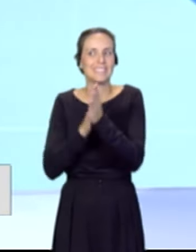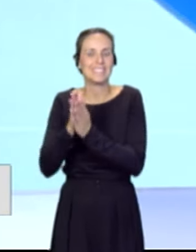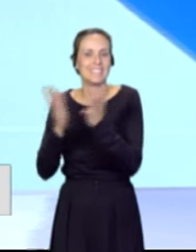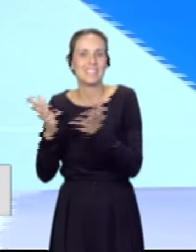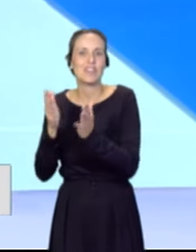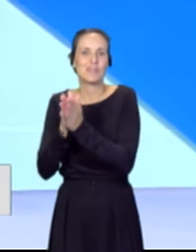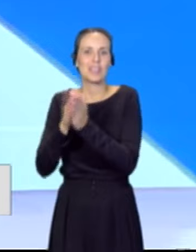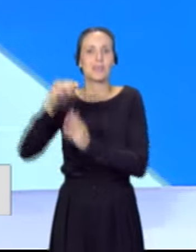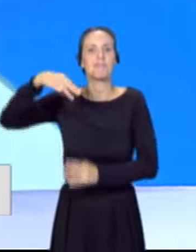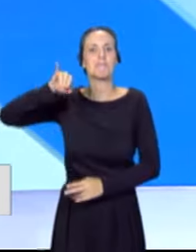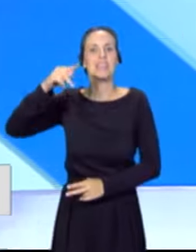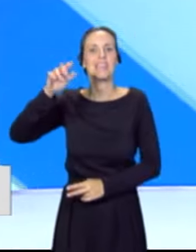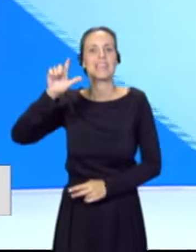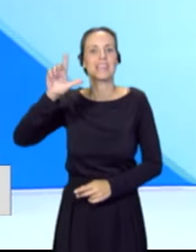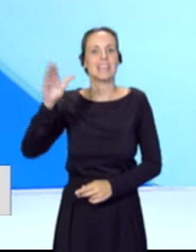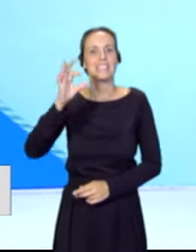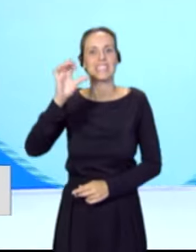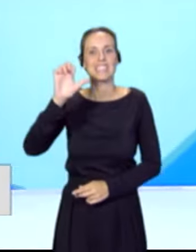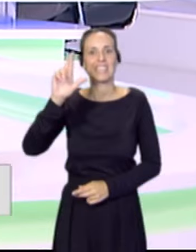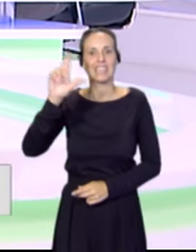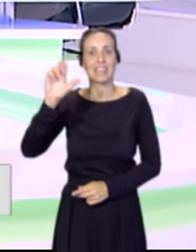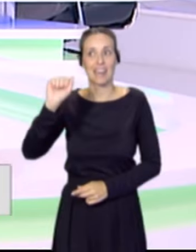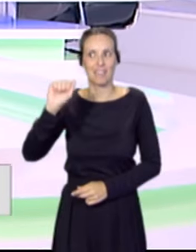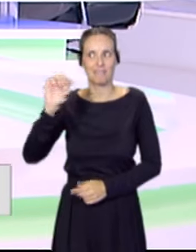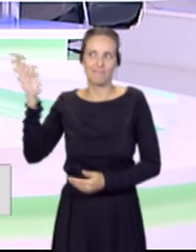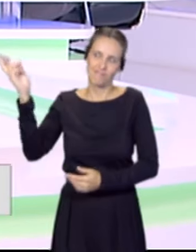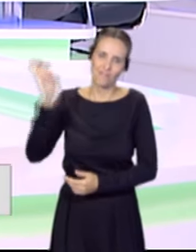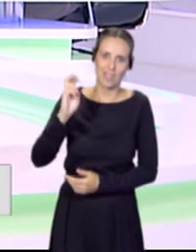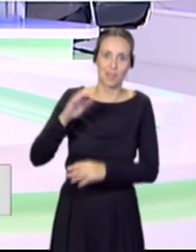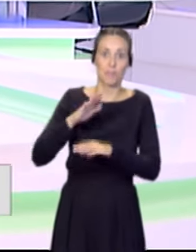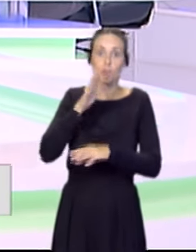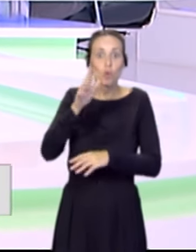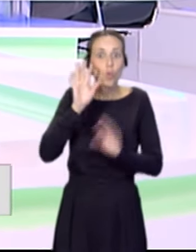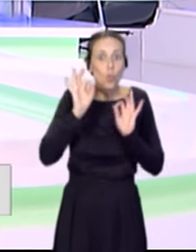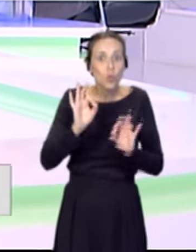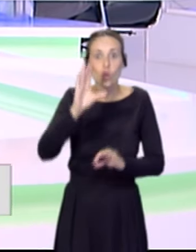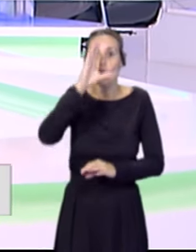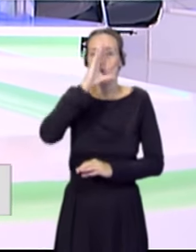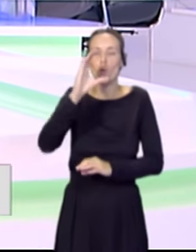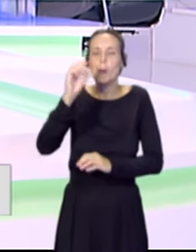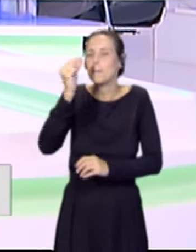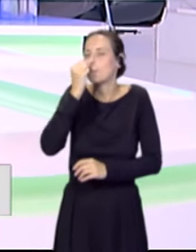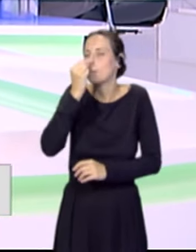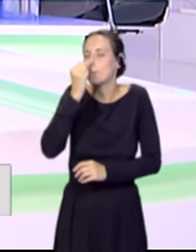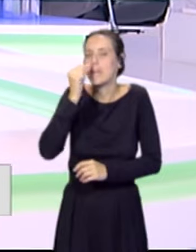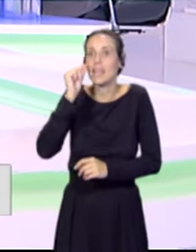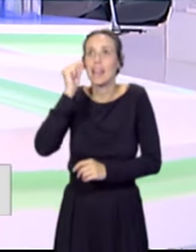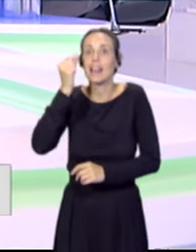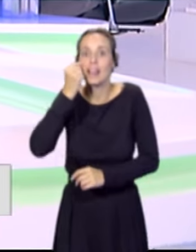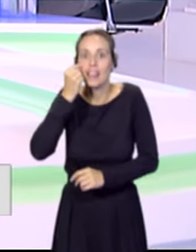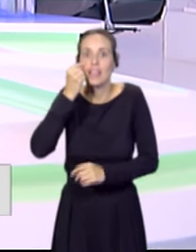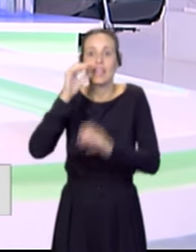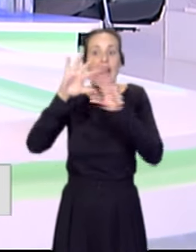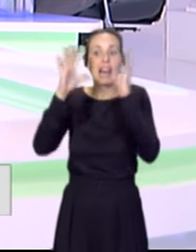que vuelva al Días, Canarias. Acaban de descubrir una mini luna, es decir, una luna que temporalmente va a estar en órbita de la Tierra, pero esta parte no me